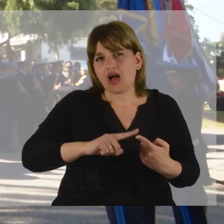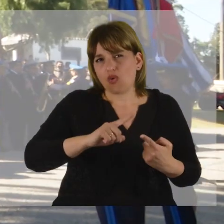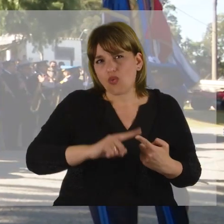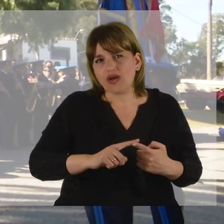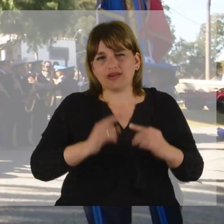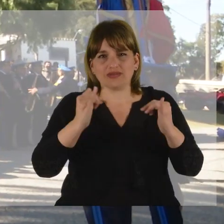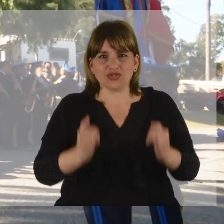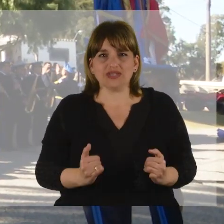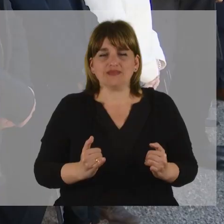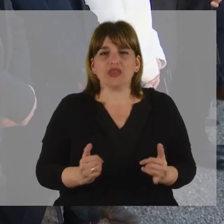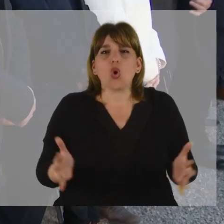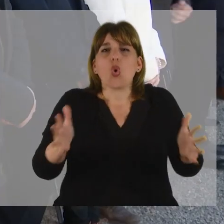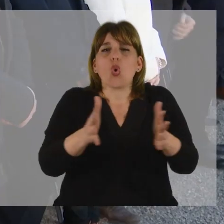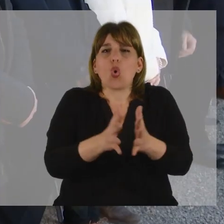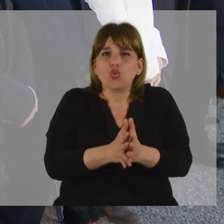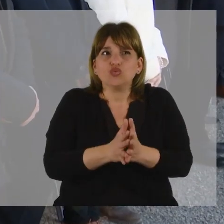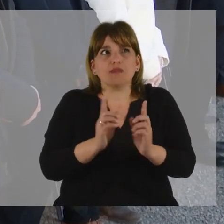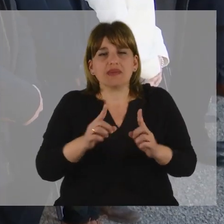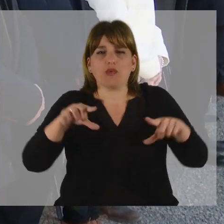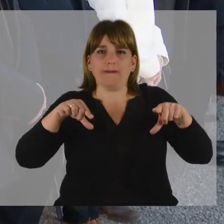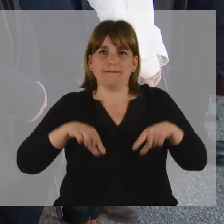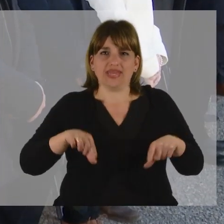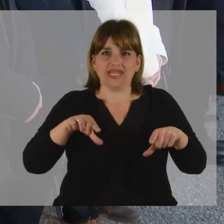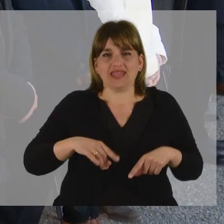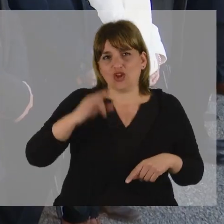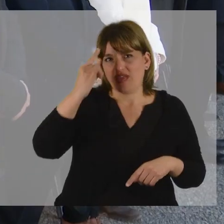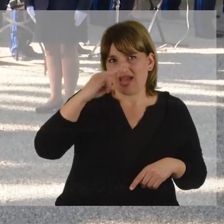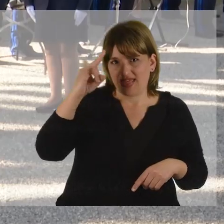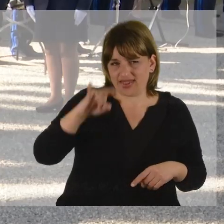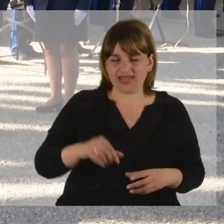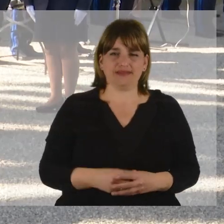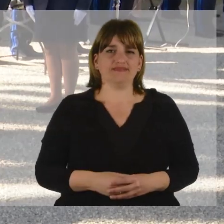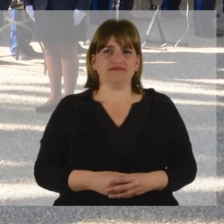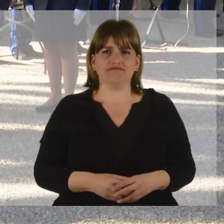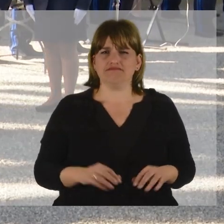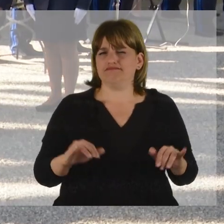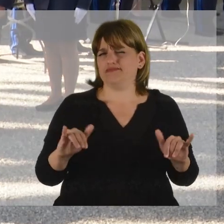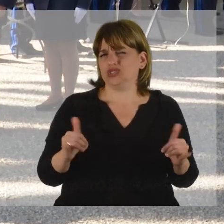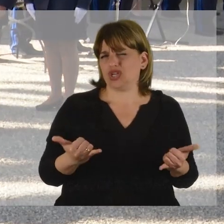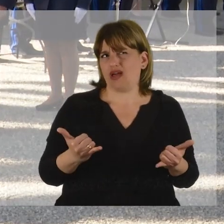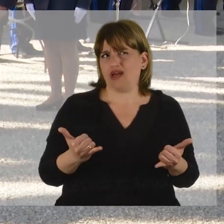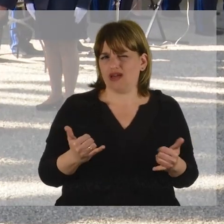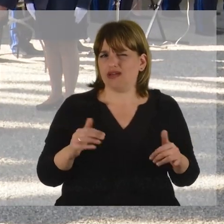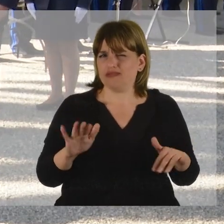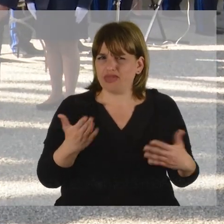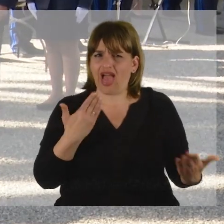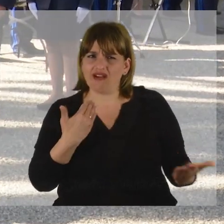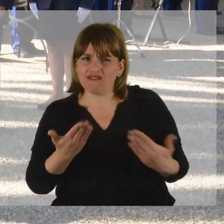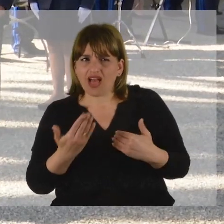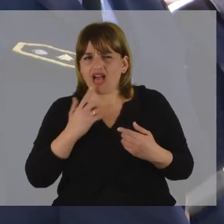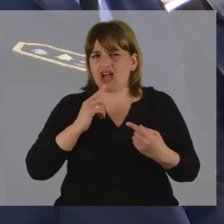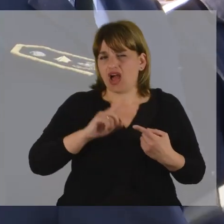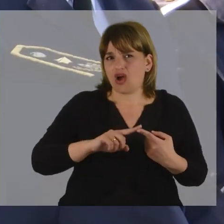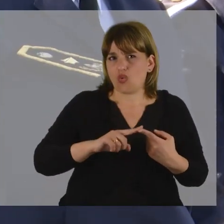manera coordinada con el Ministerio del Ganadería con quien venimos permanentemente